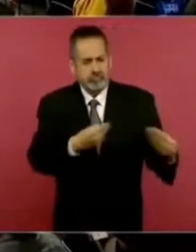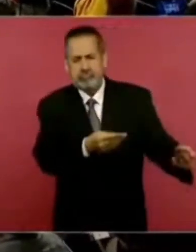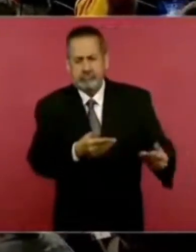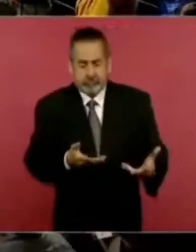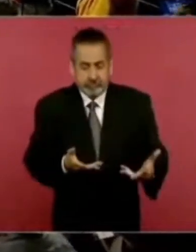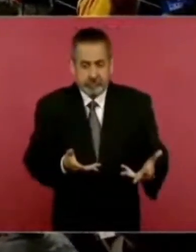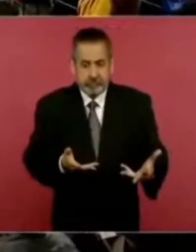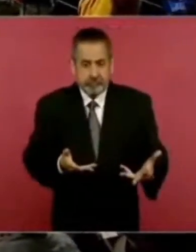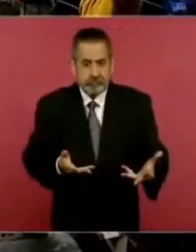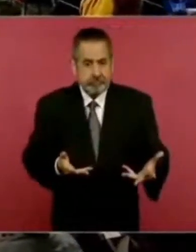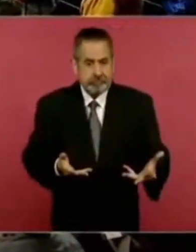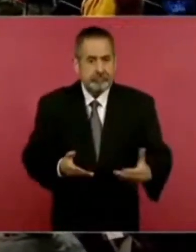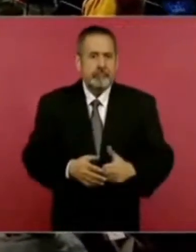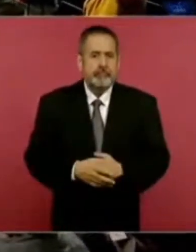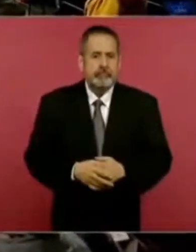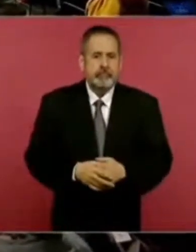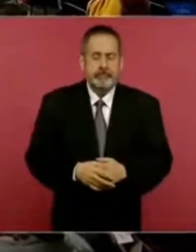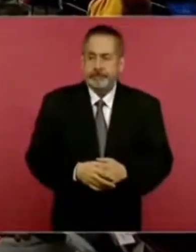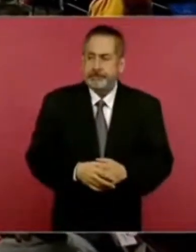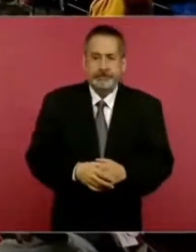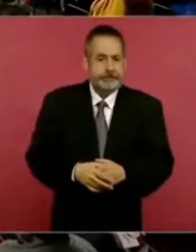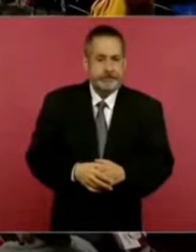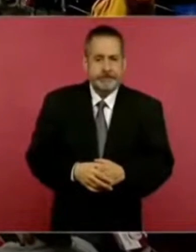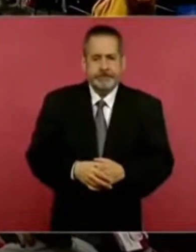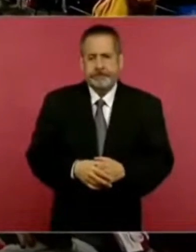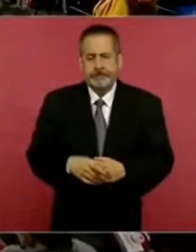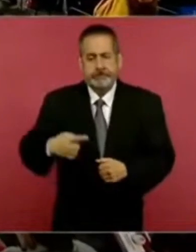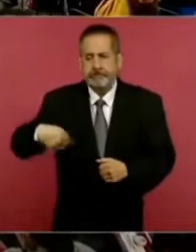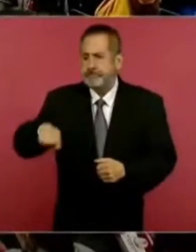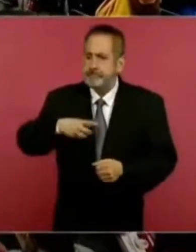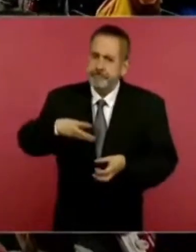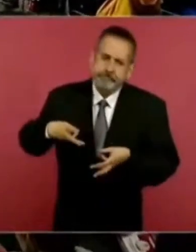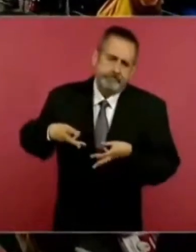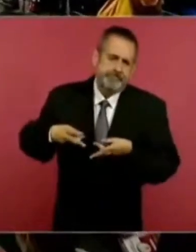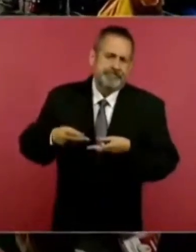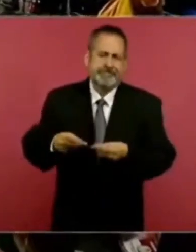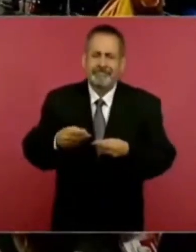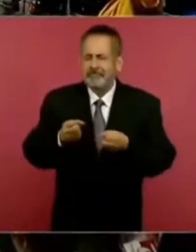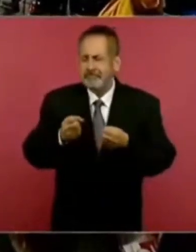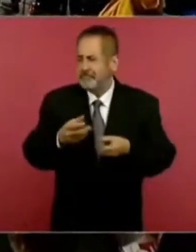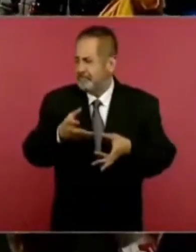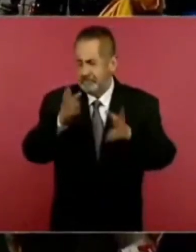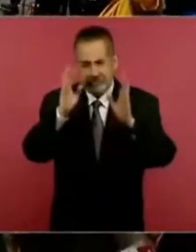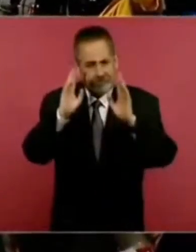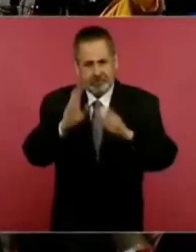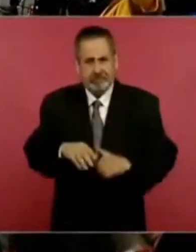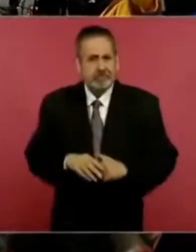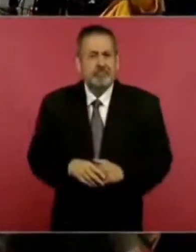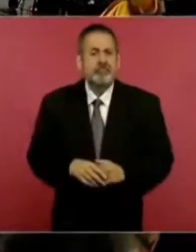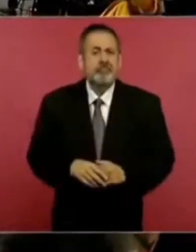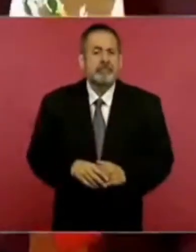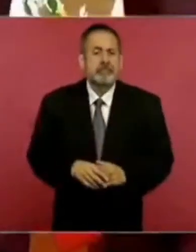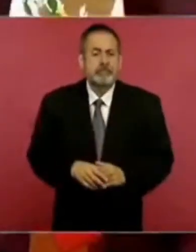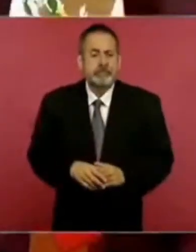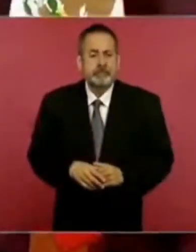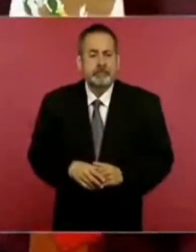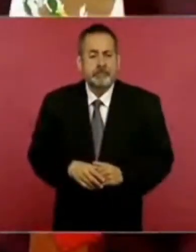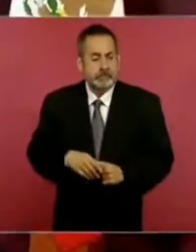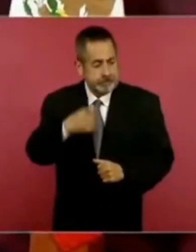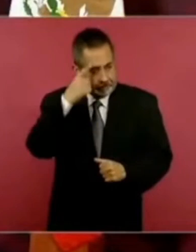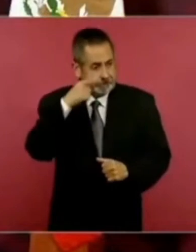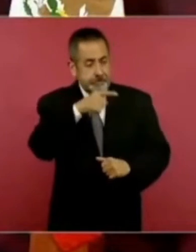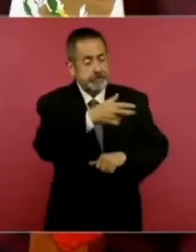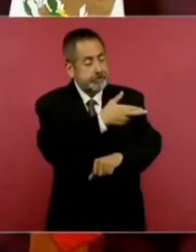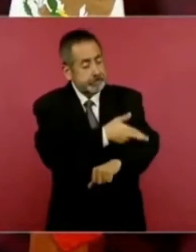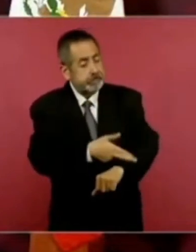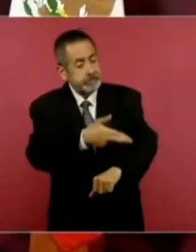Esto nos cuesta muchísimo lograrlo. Las preliberaciones,